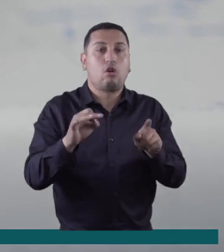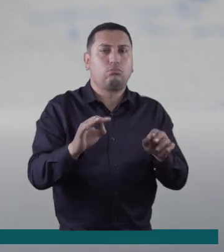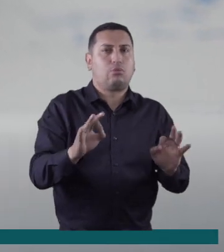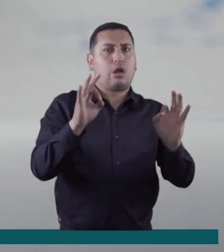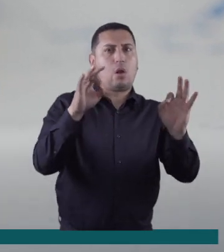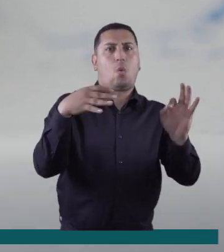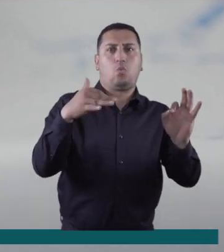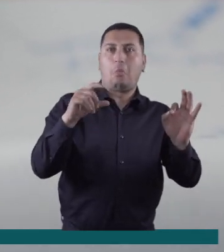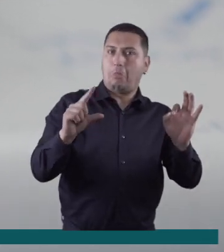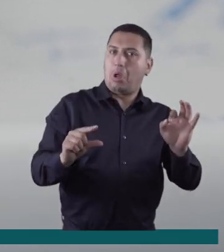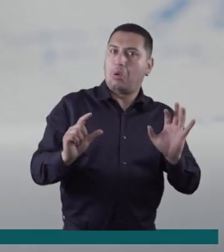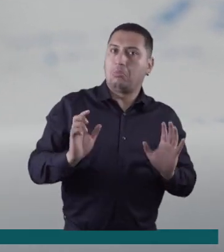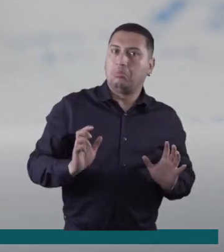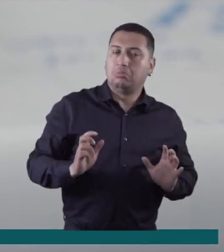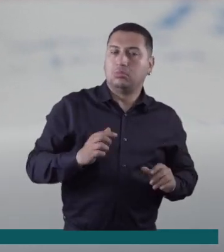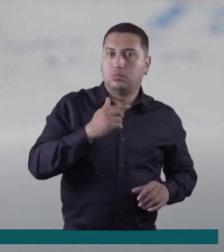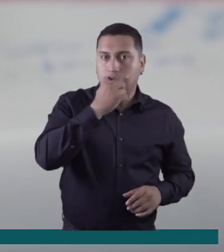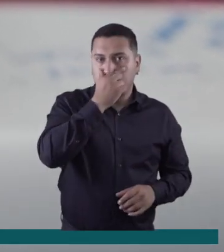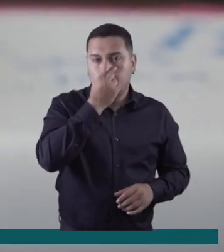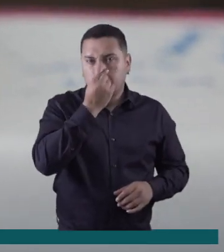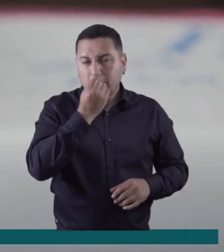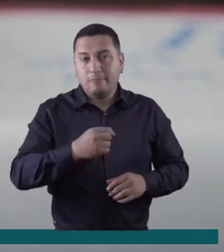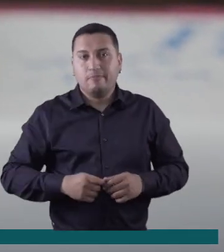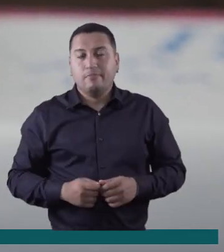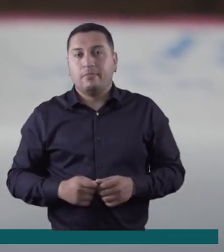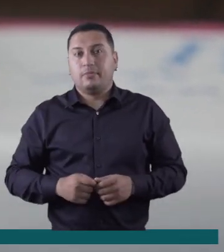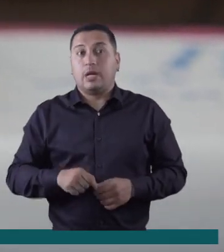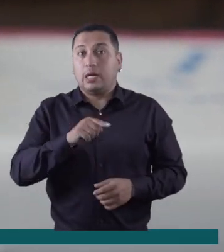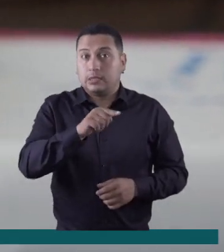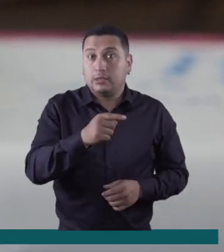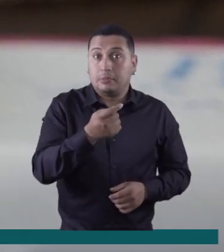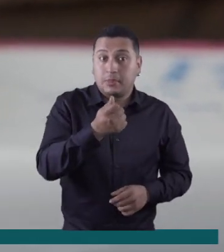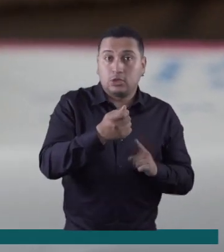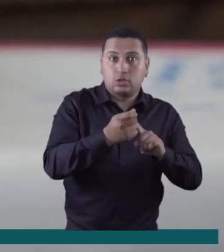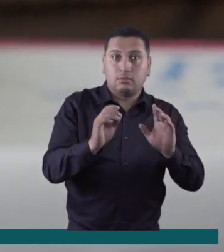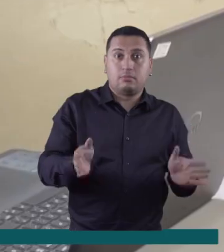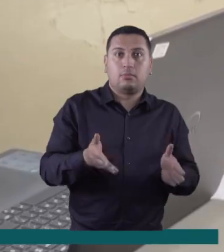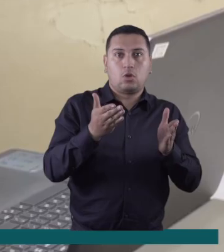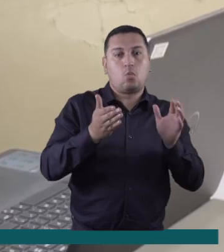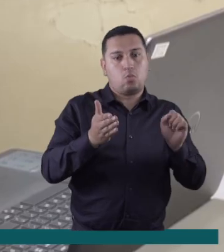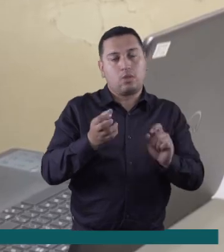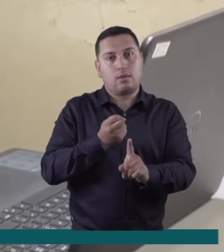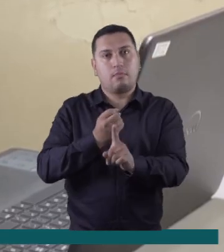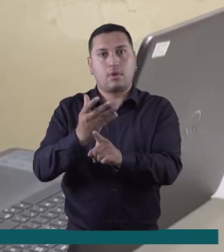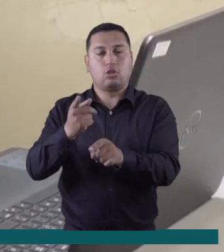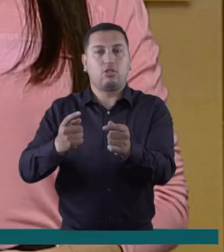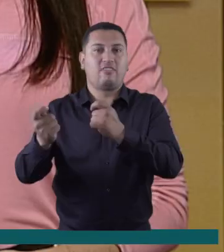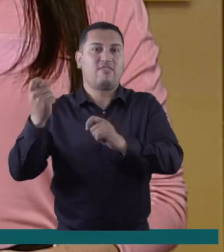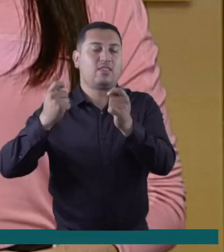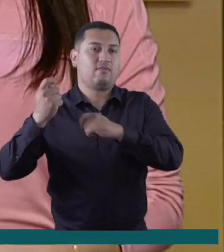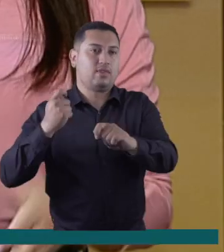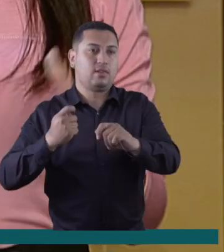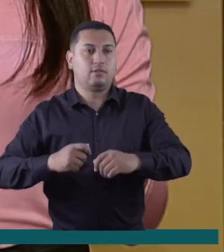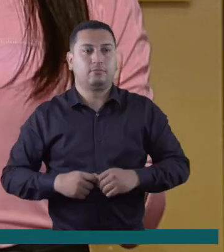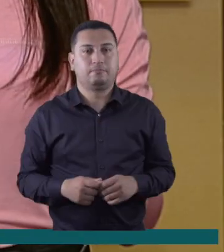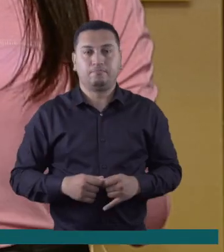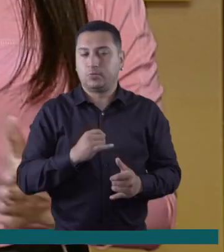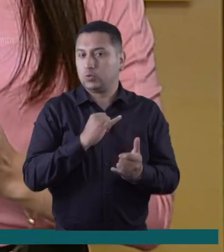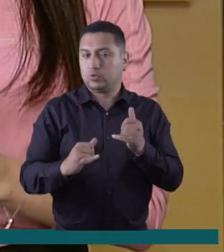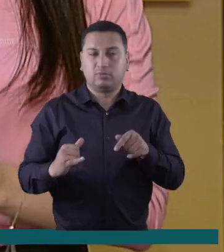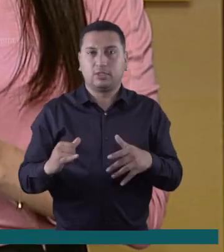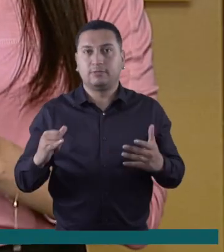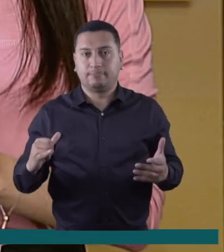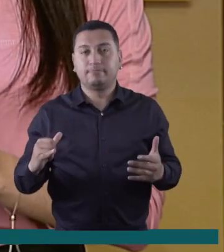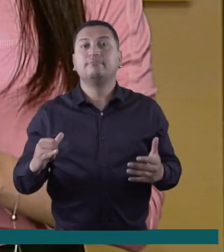calidad? A través de la mejora de precios y de la competencia en promociones, también vamos a tener un gran impacto en ventas. Por